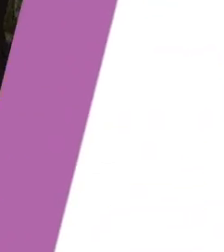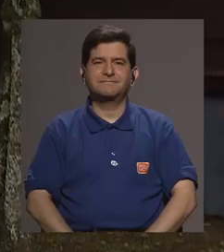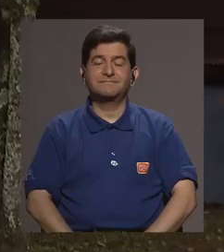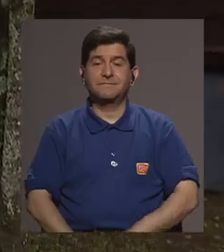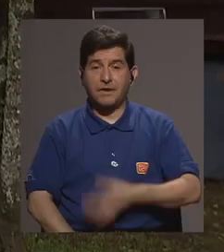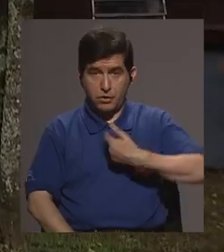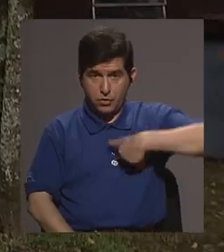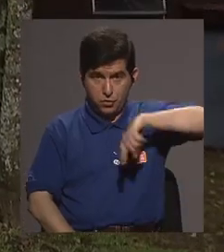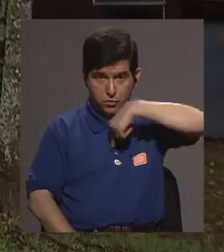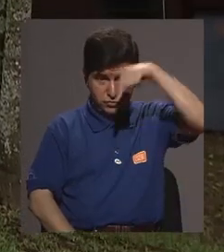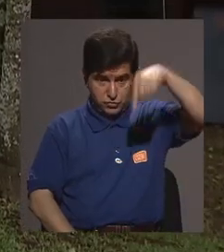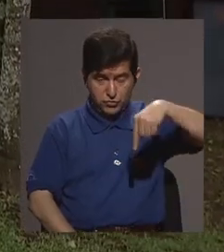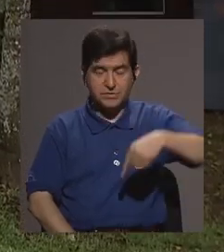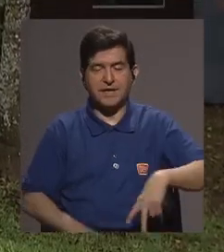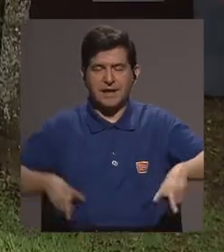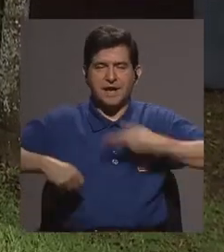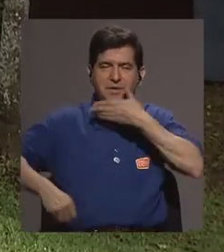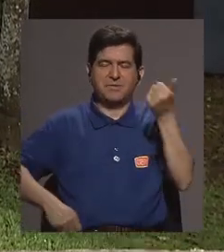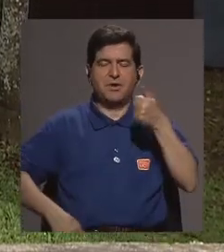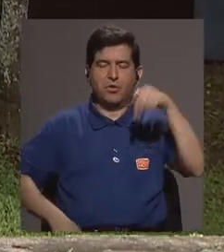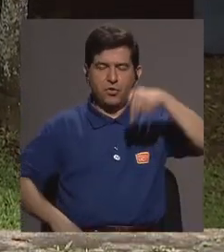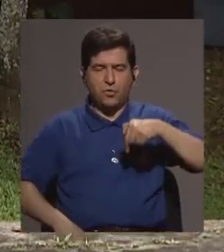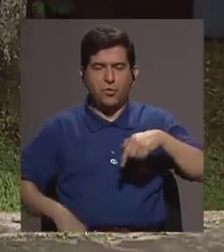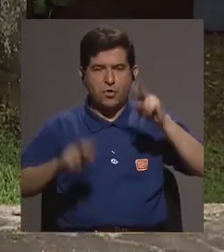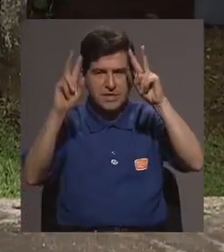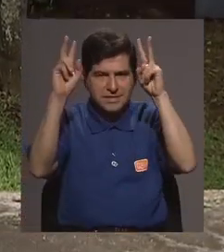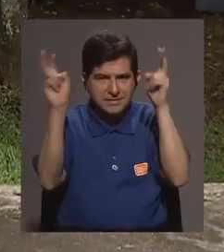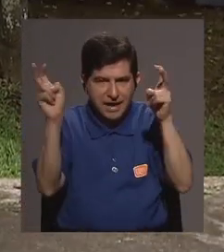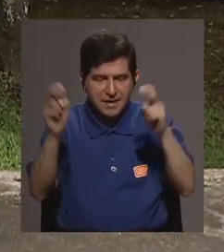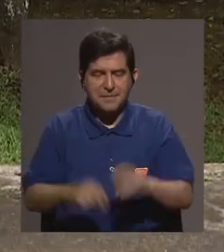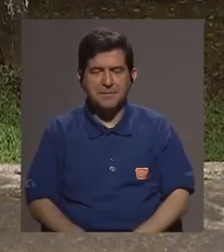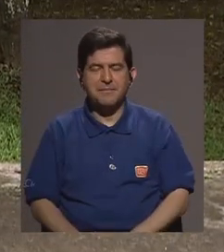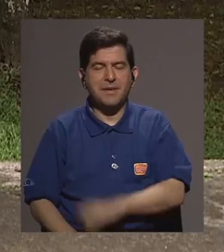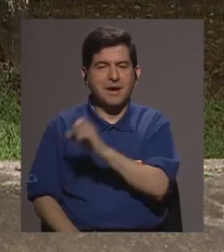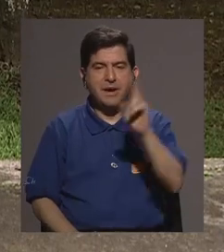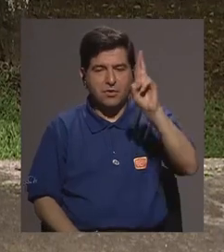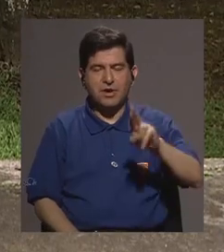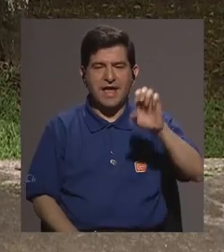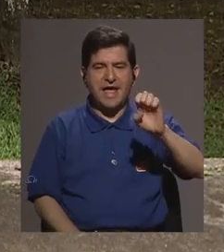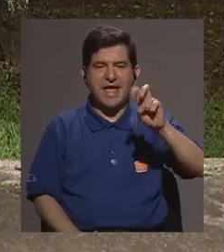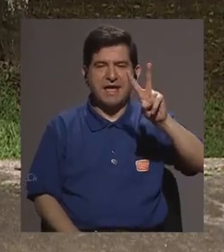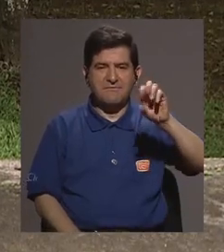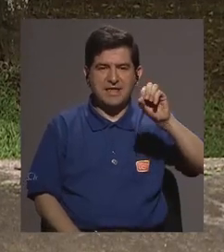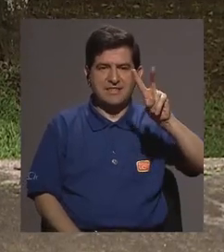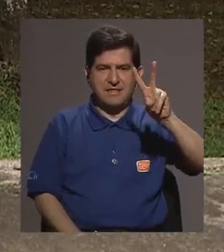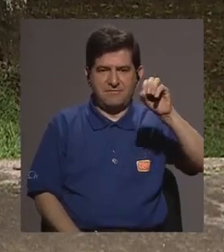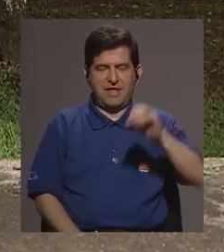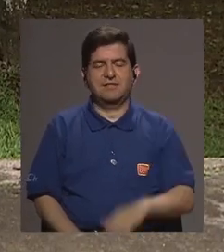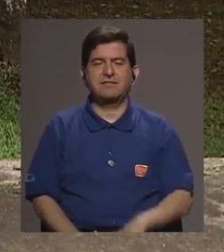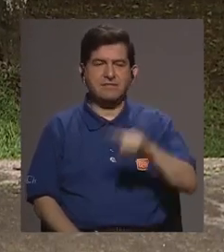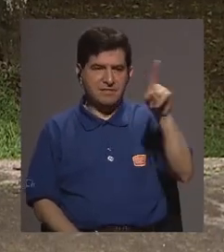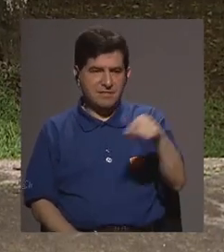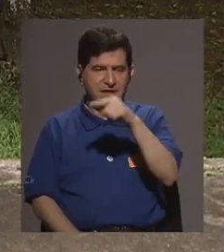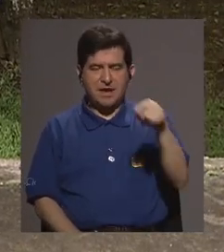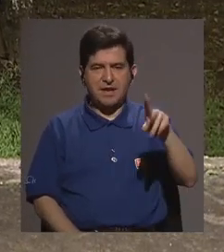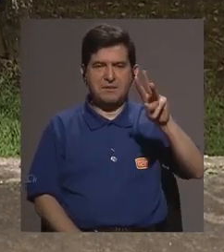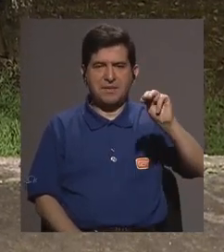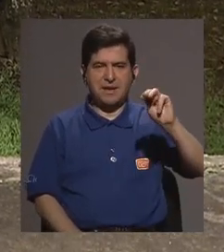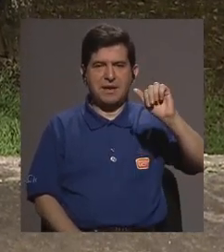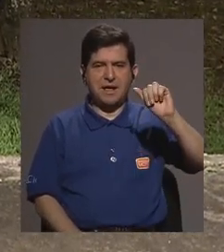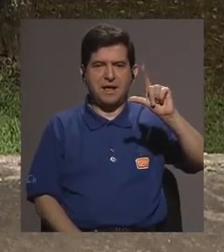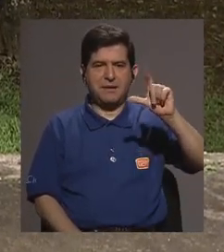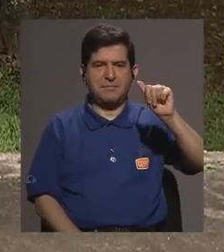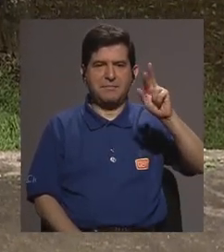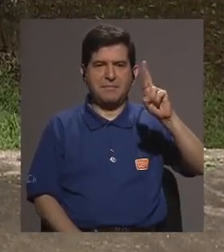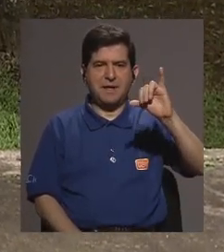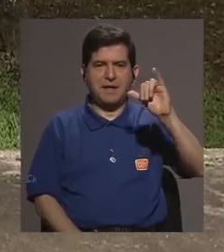Somos Vivir Mejor y el día a día estamos compartiendo con el tema de Costa Rica E2020 erradicando la malaria y es el